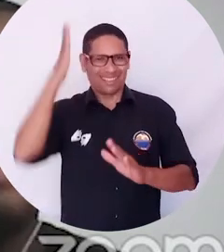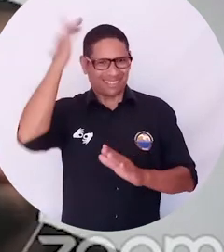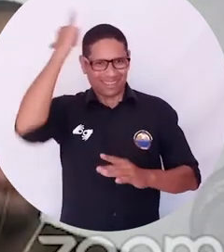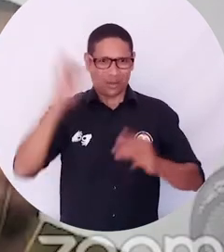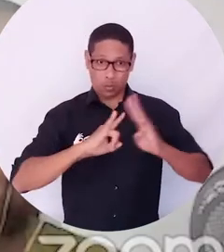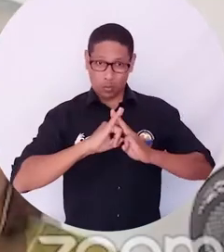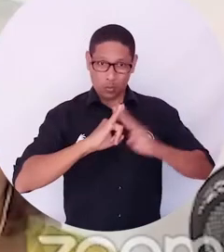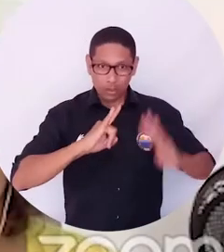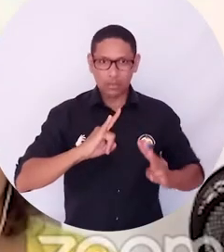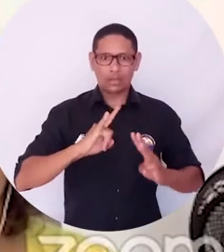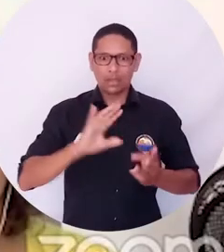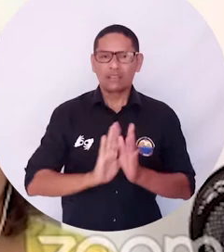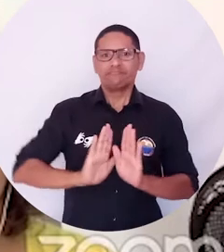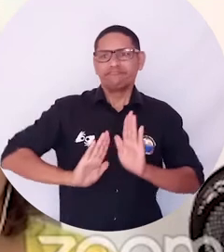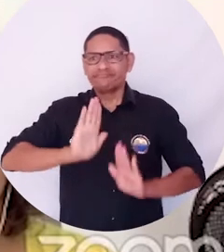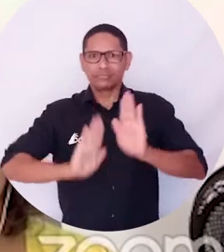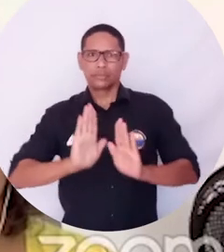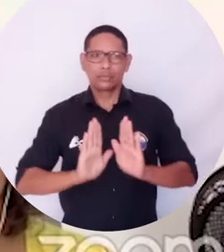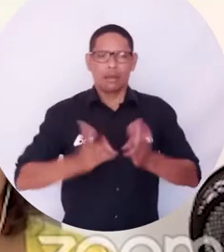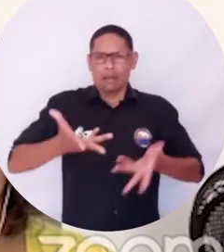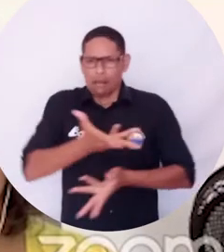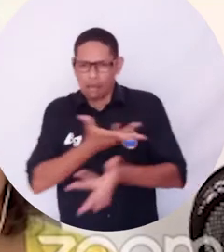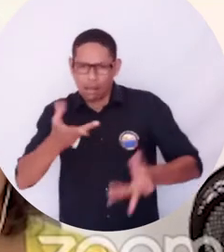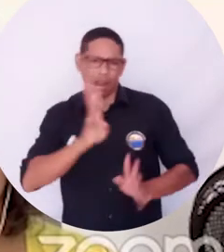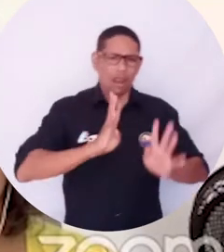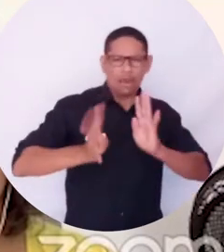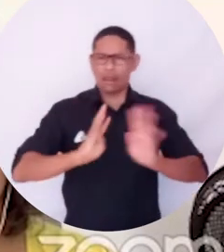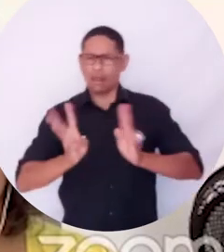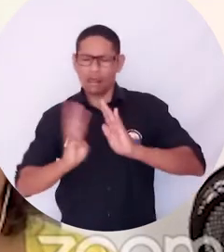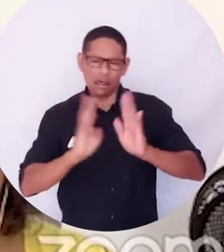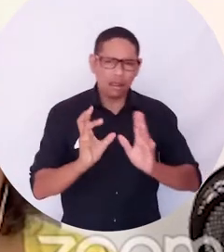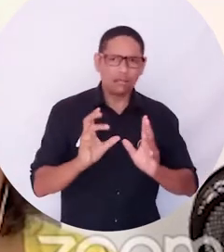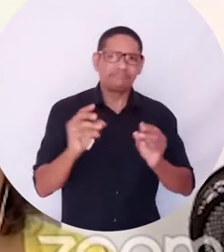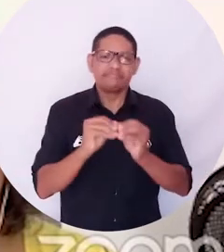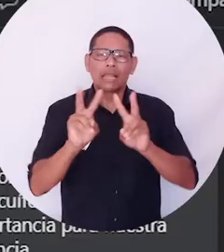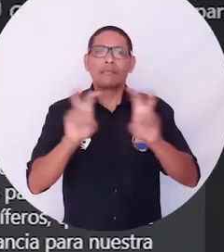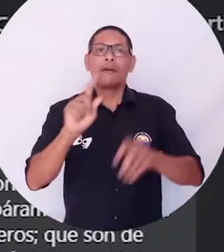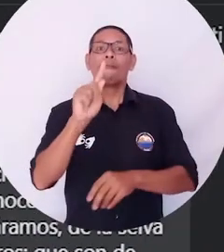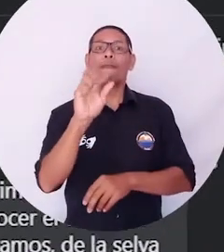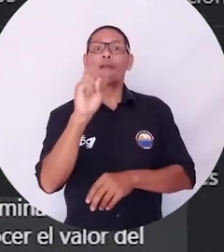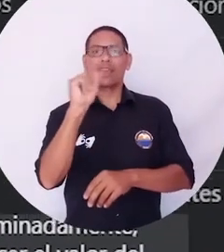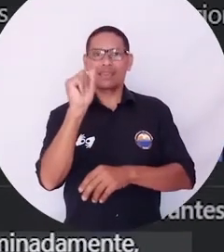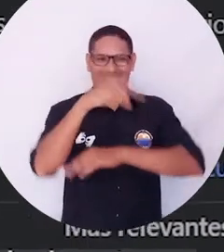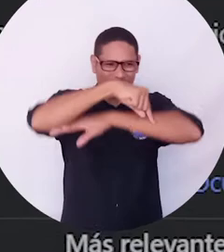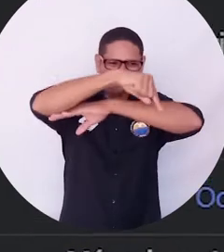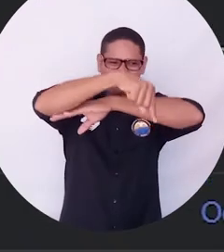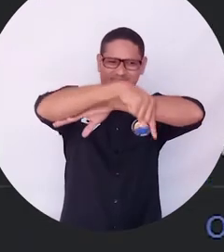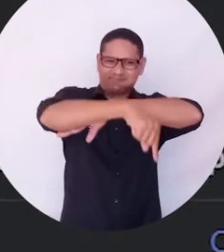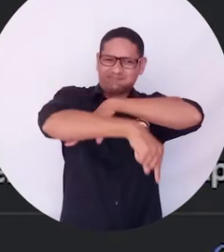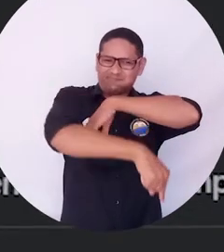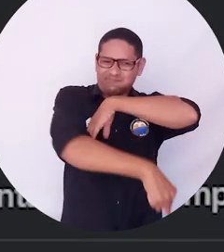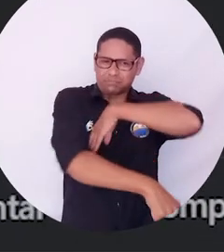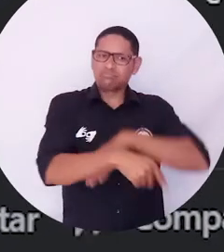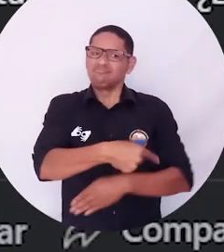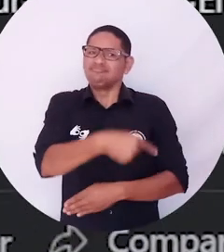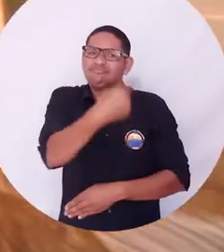la Universidad del Magdalena participaron en el conversatorio denominado Ante la Coyuntura Nacional, el Fracking Q, liderado por la Facultad